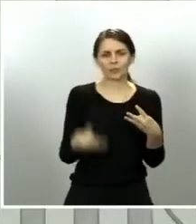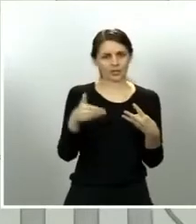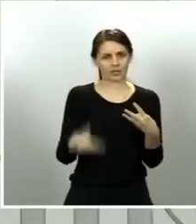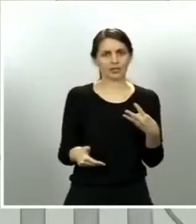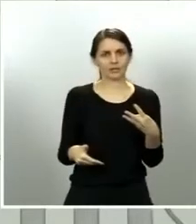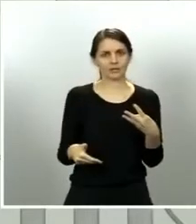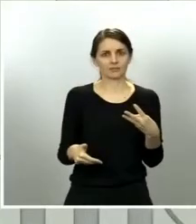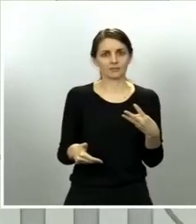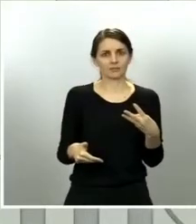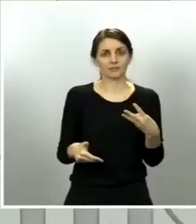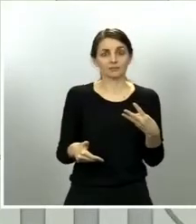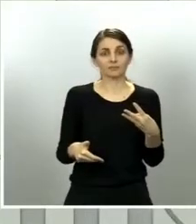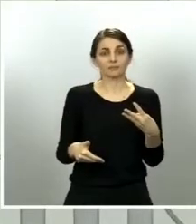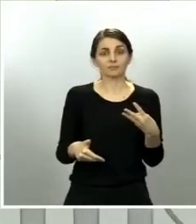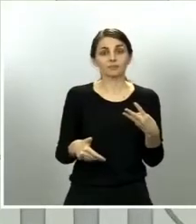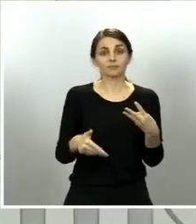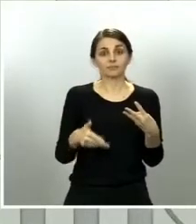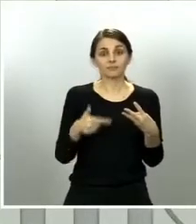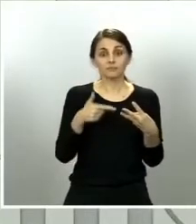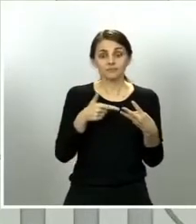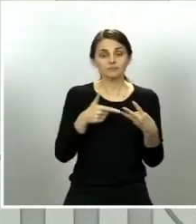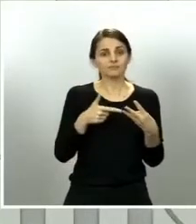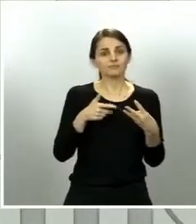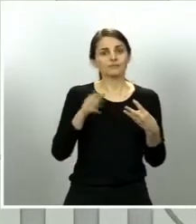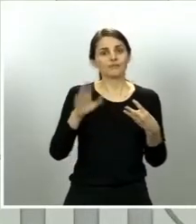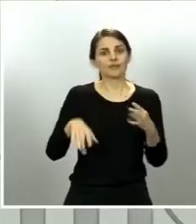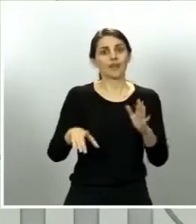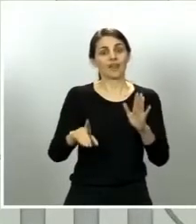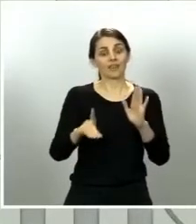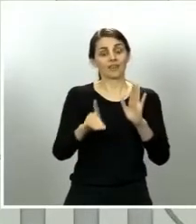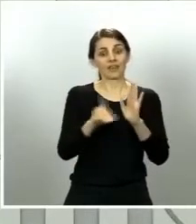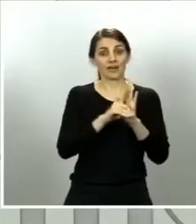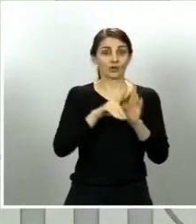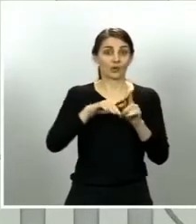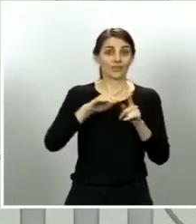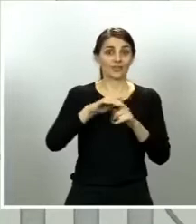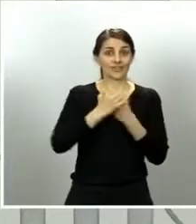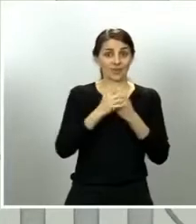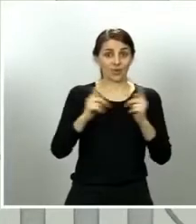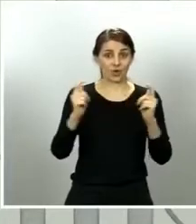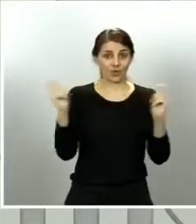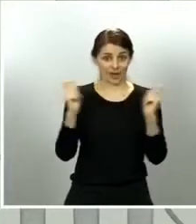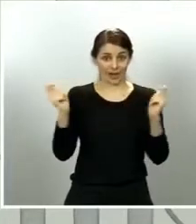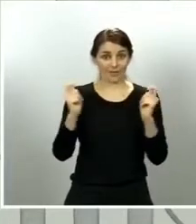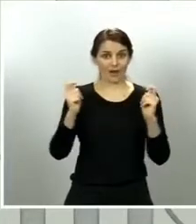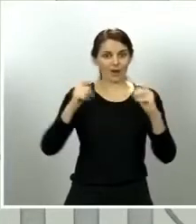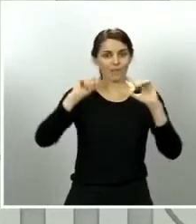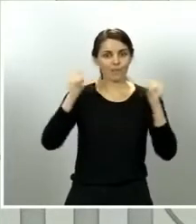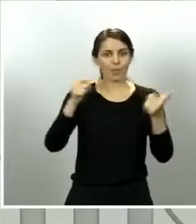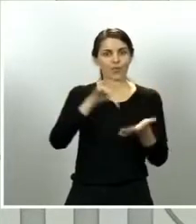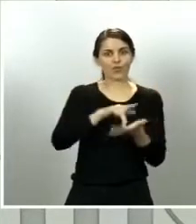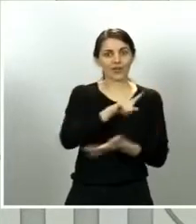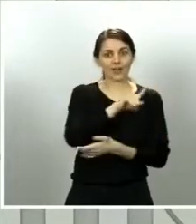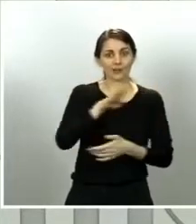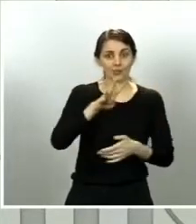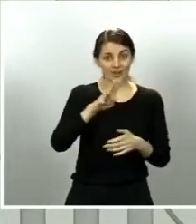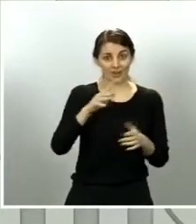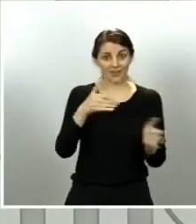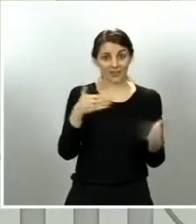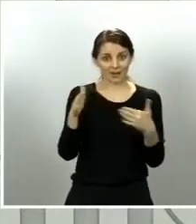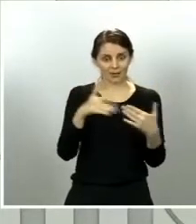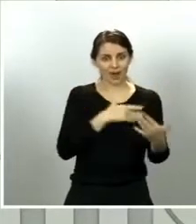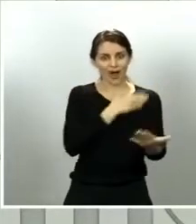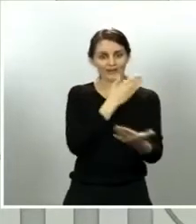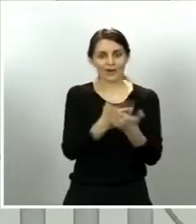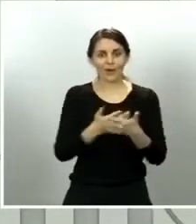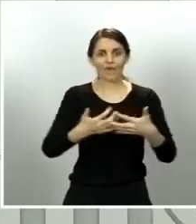puso de manifiesto desde el primer momento, el decreto de estado de alarma, decretado el 14 de marzo, ha funcionado. Y por eso hoy podemos decir que